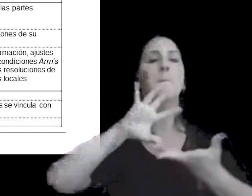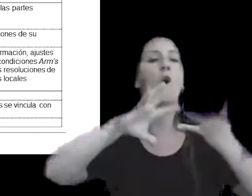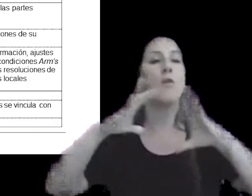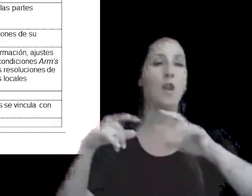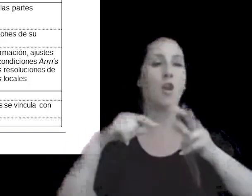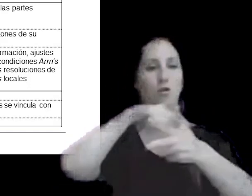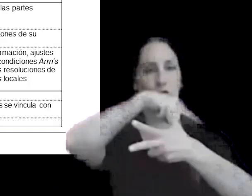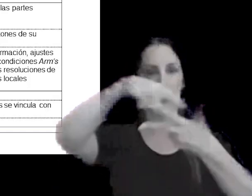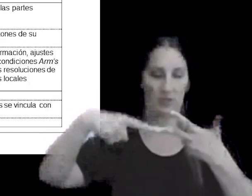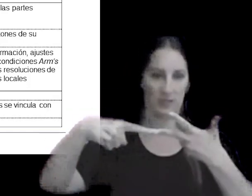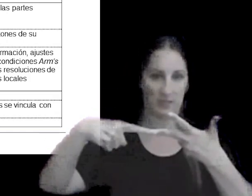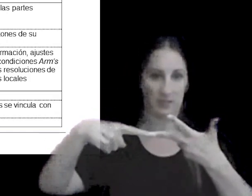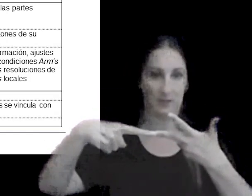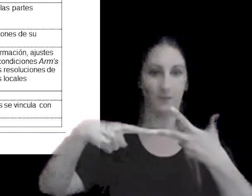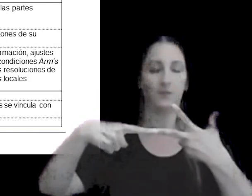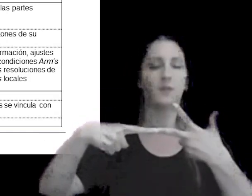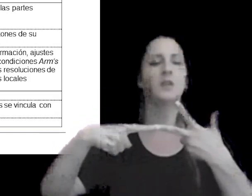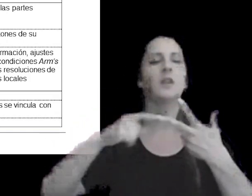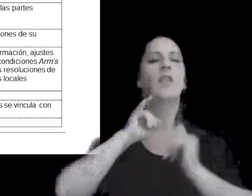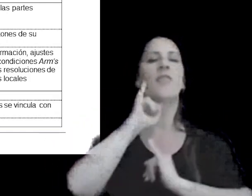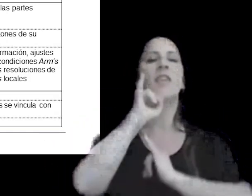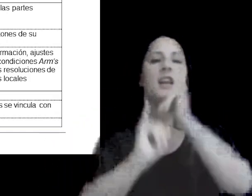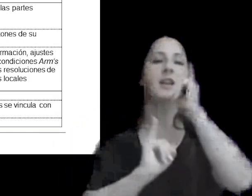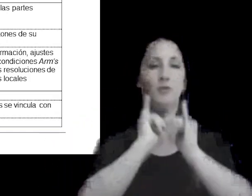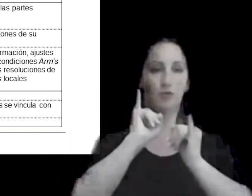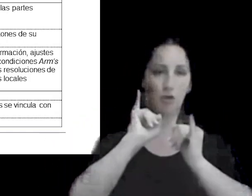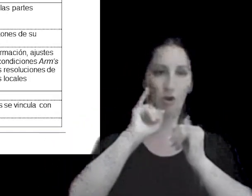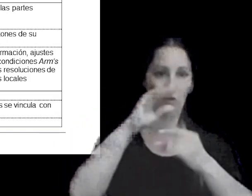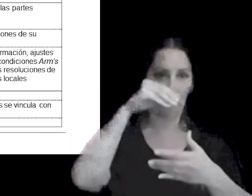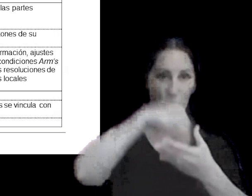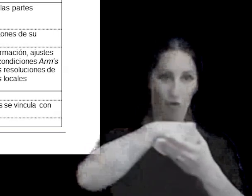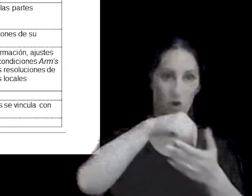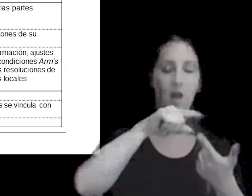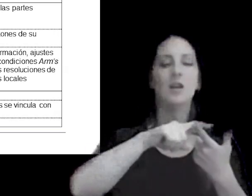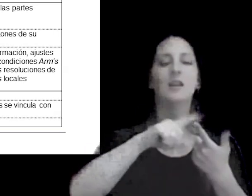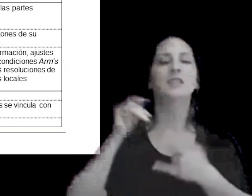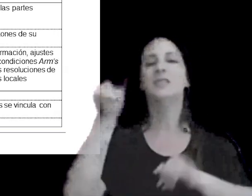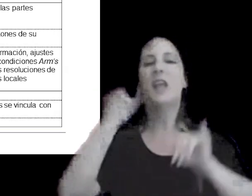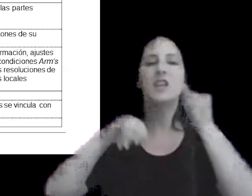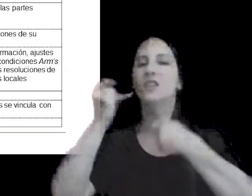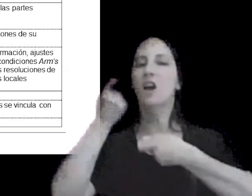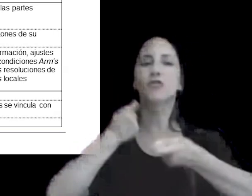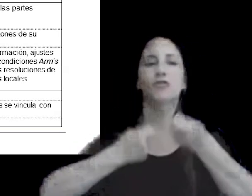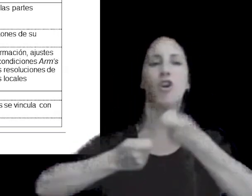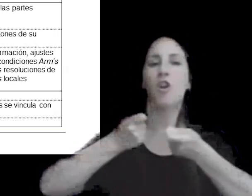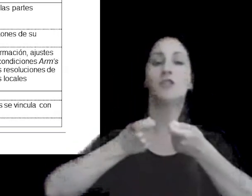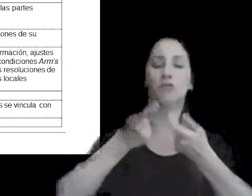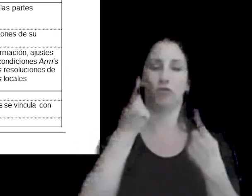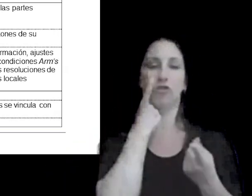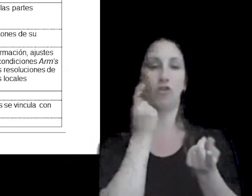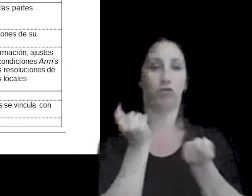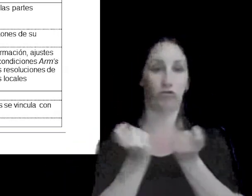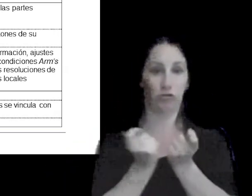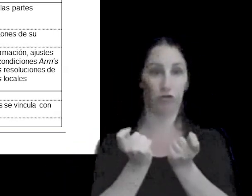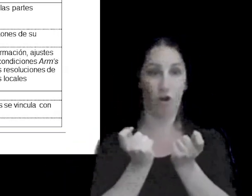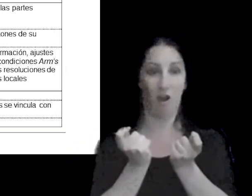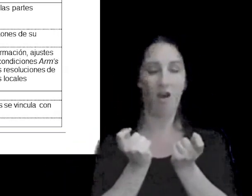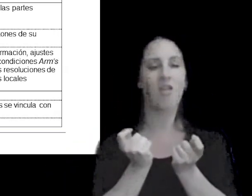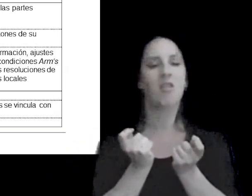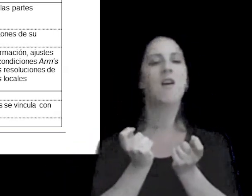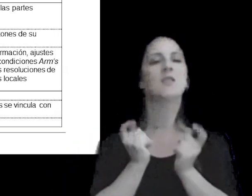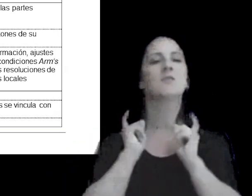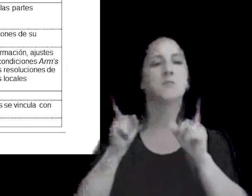una descripción de la entidad local una descripción de las transacciones controladas con la